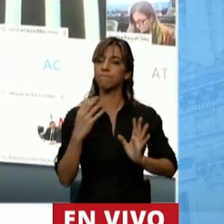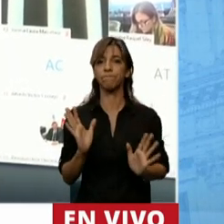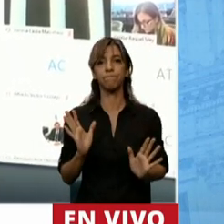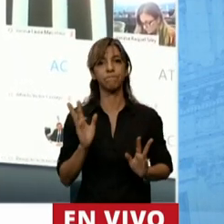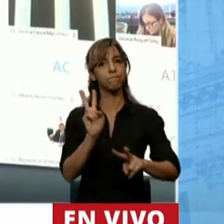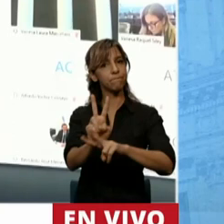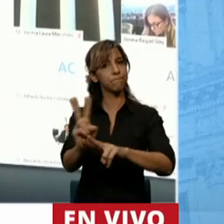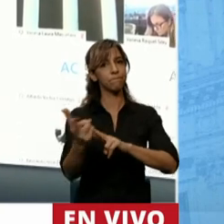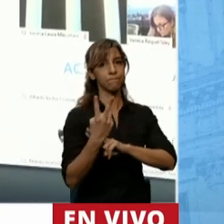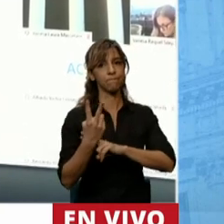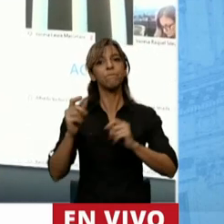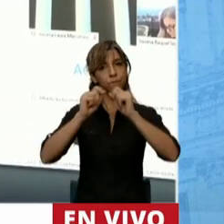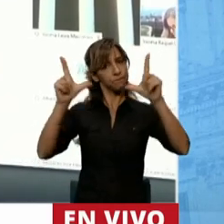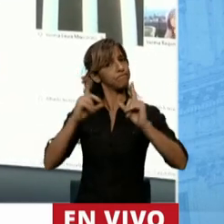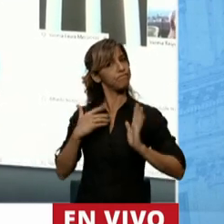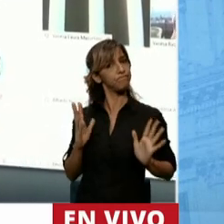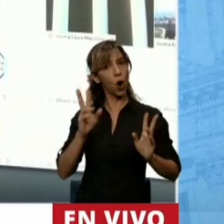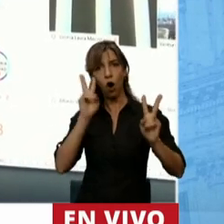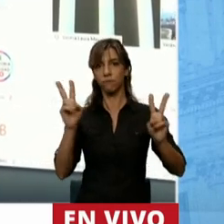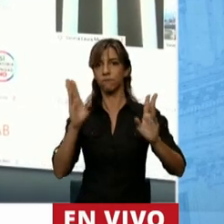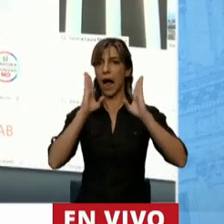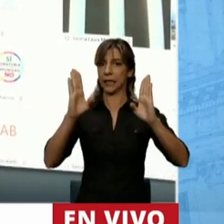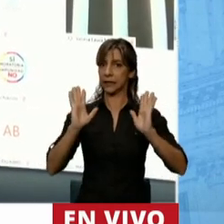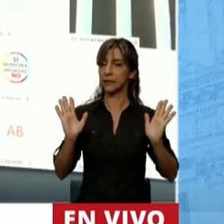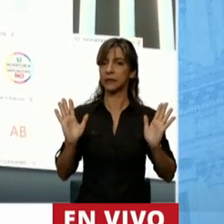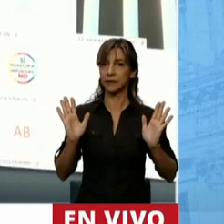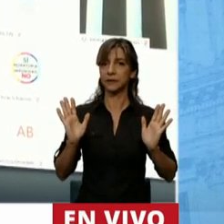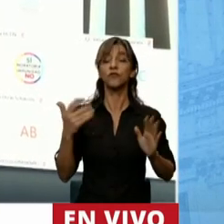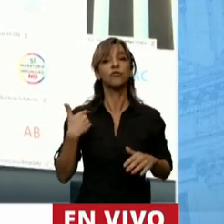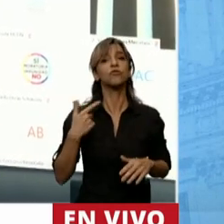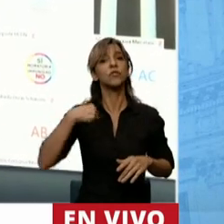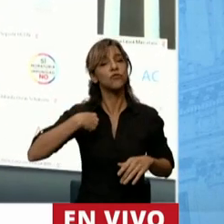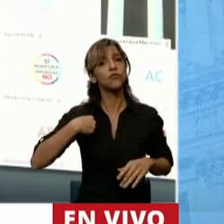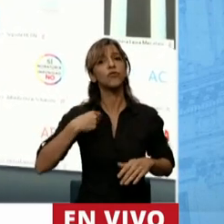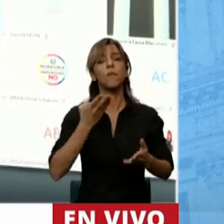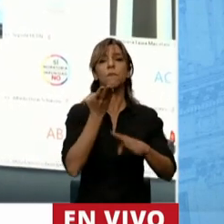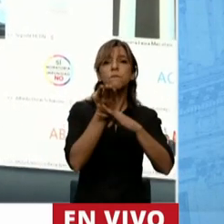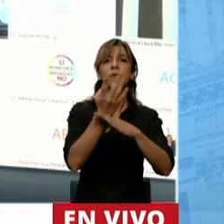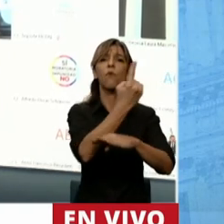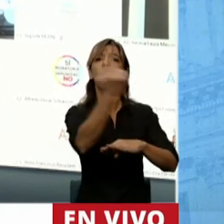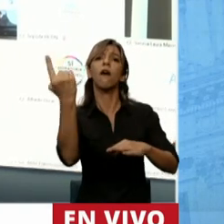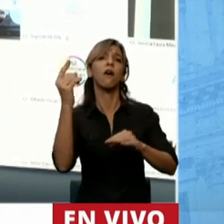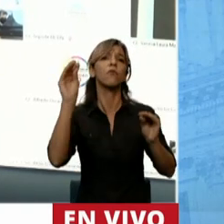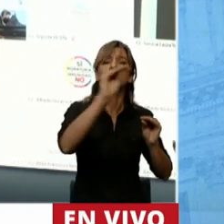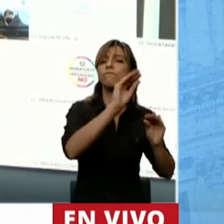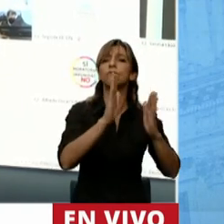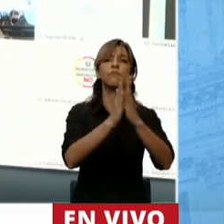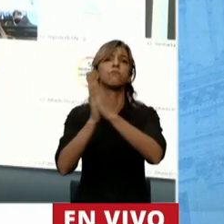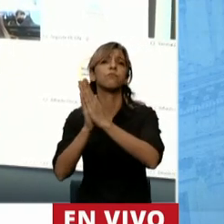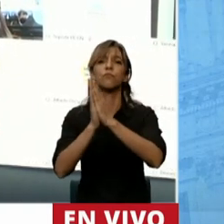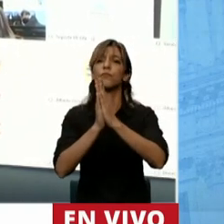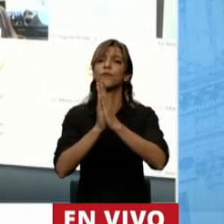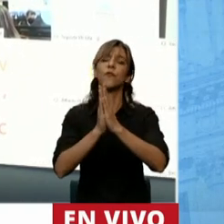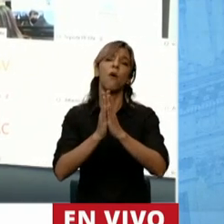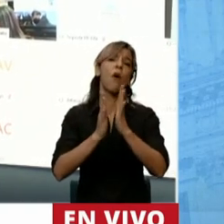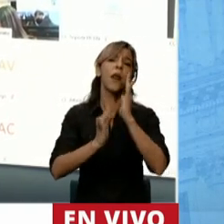toda la dirigencia política del país a tener un espíritu docente a la hora de seguir explicando y